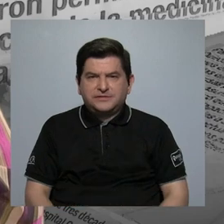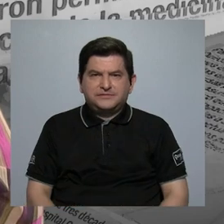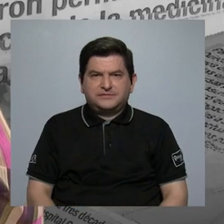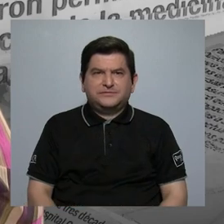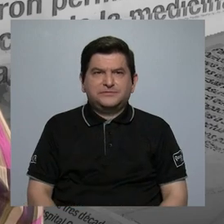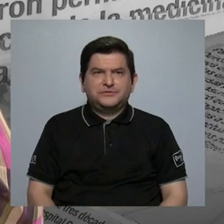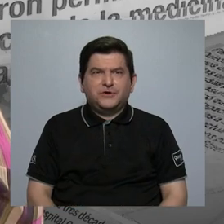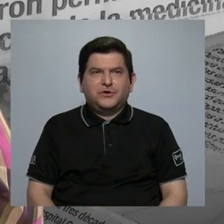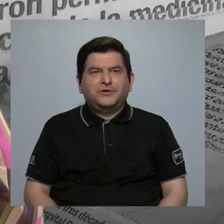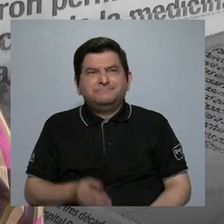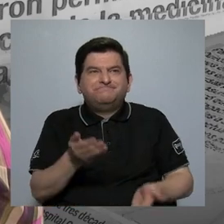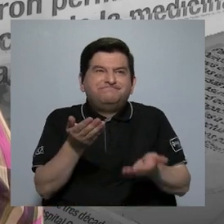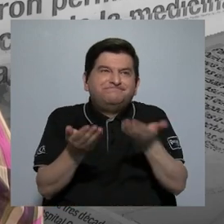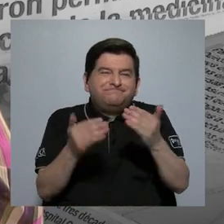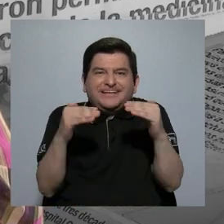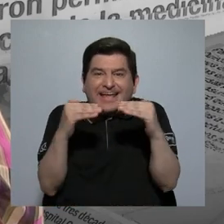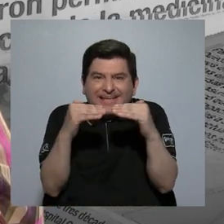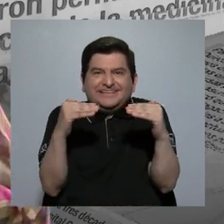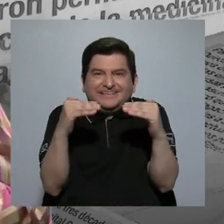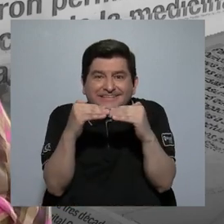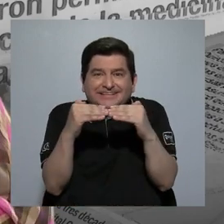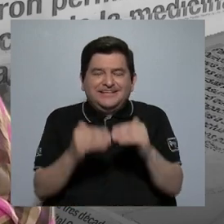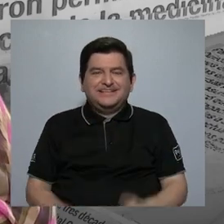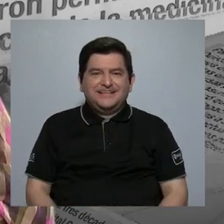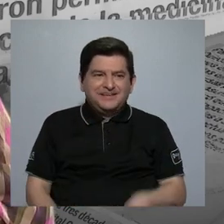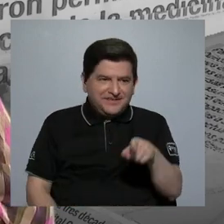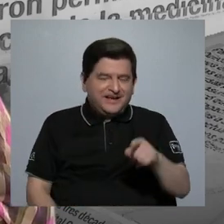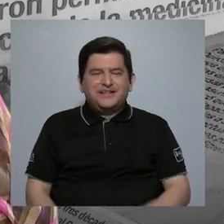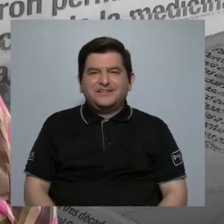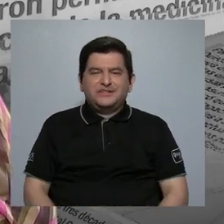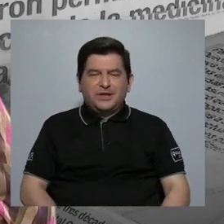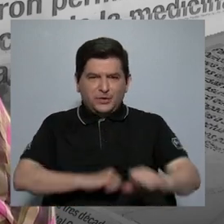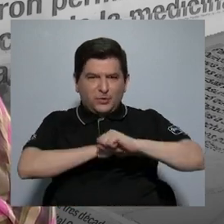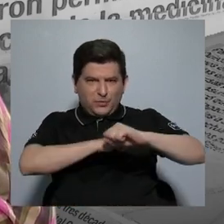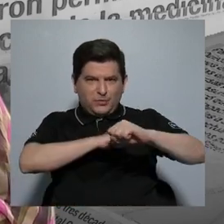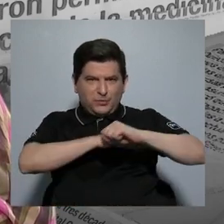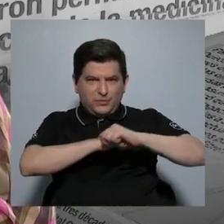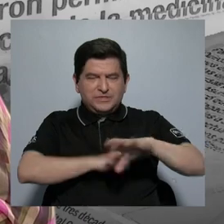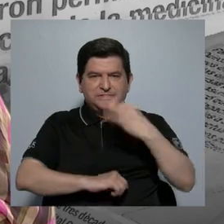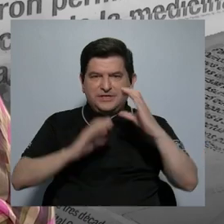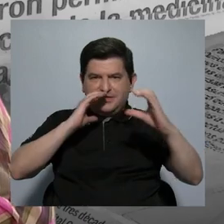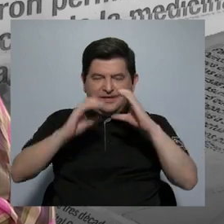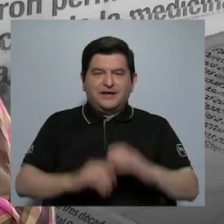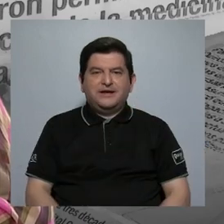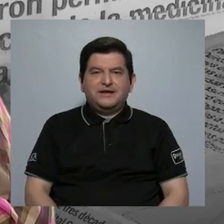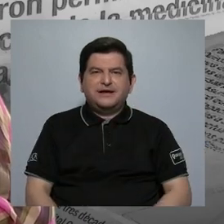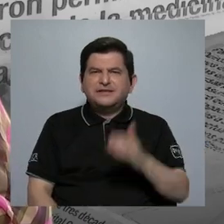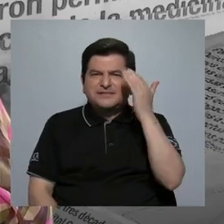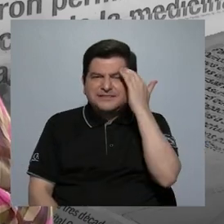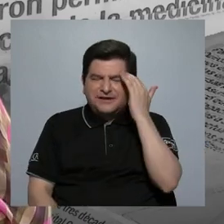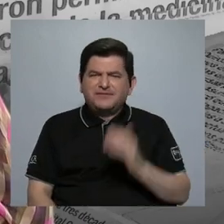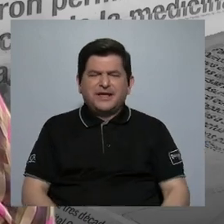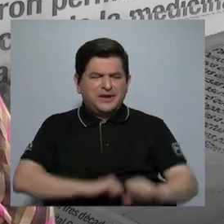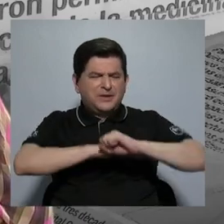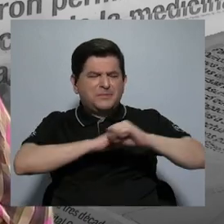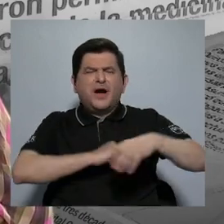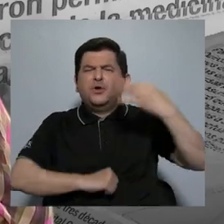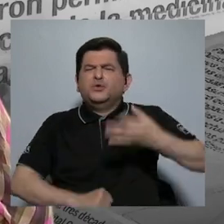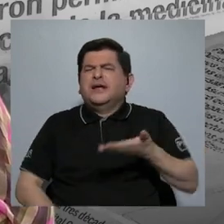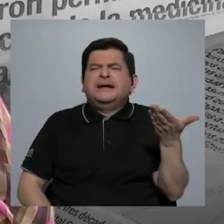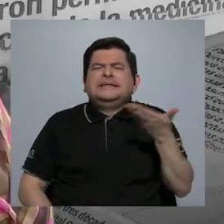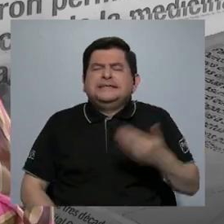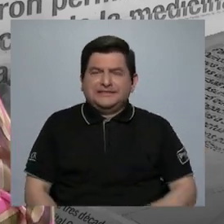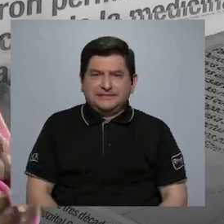más equitativa de la pauta en medios es tener claro que es pauta oficial.